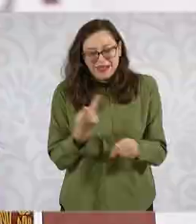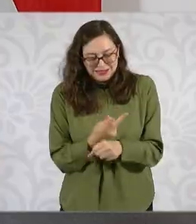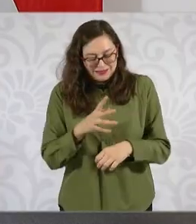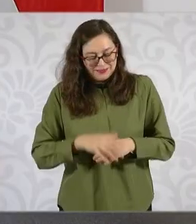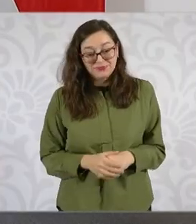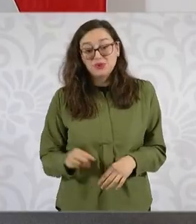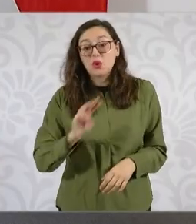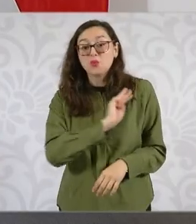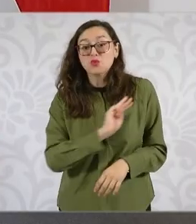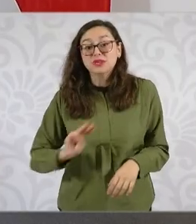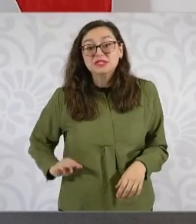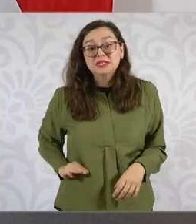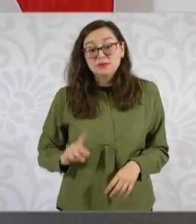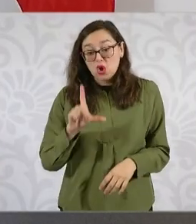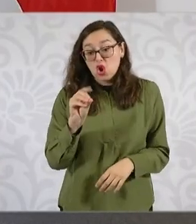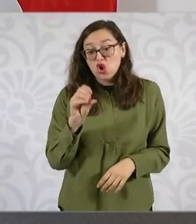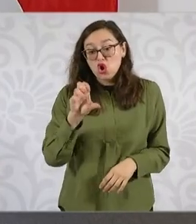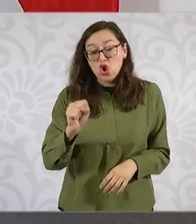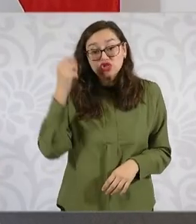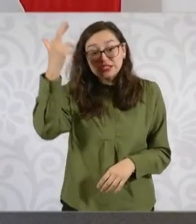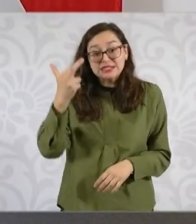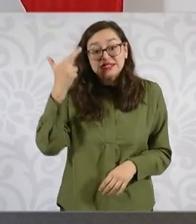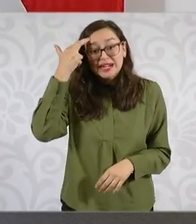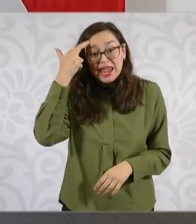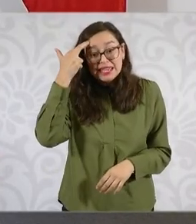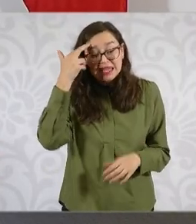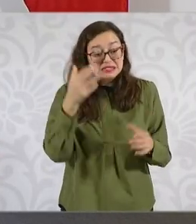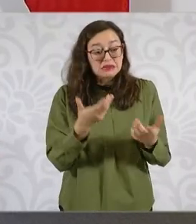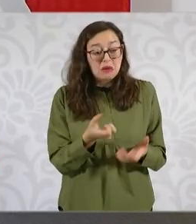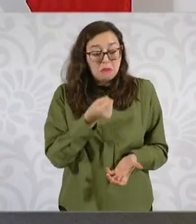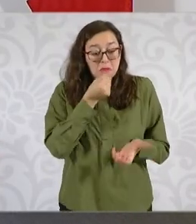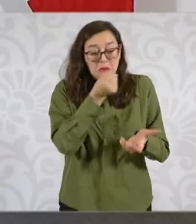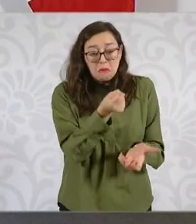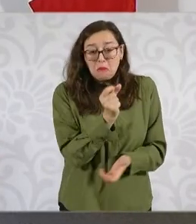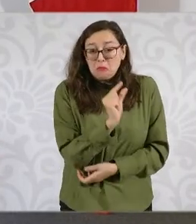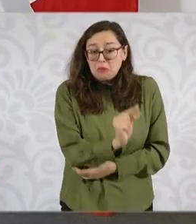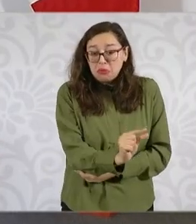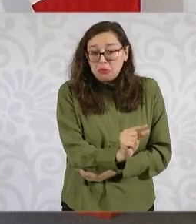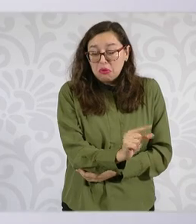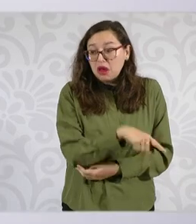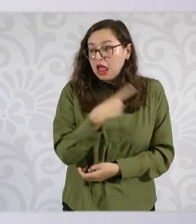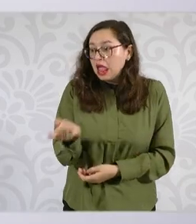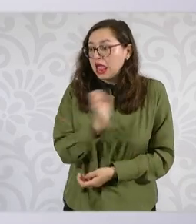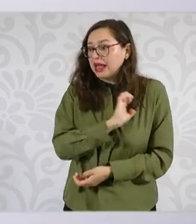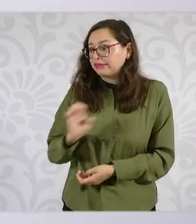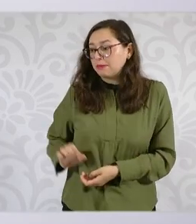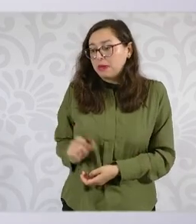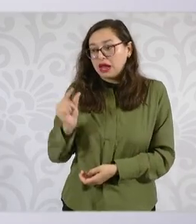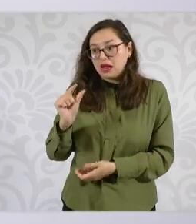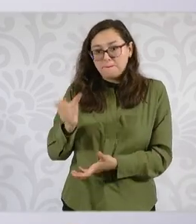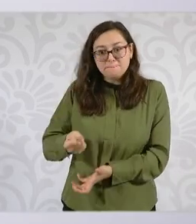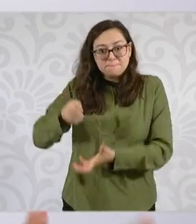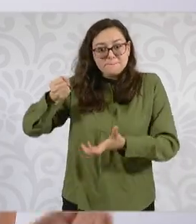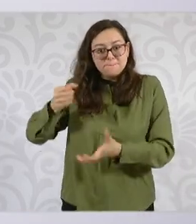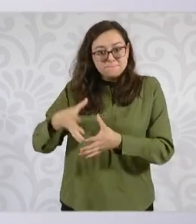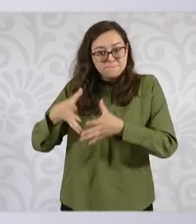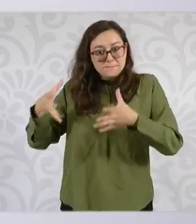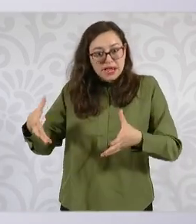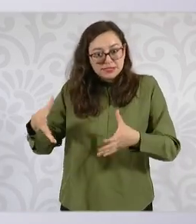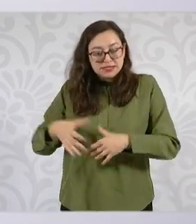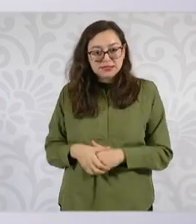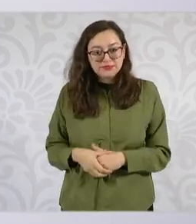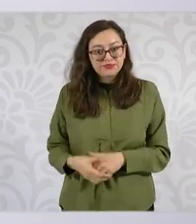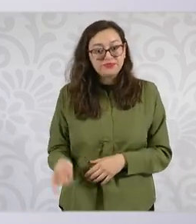que su presupuesto es muy pequeño, hay municipios como Ecatepec que su presupuesto es mayor, porque en Los Reyes La Paz viven